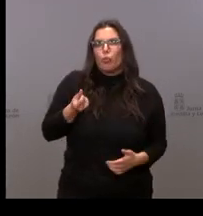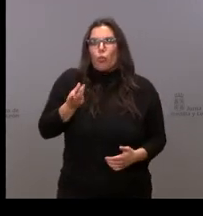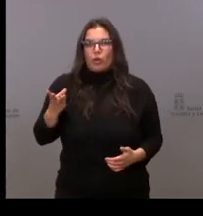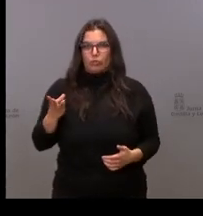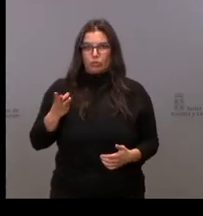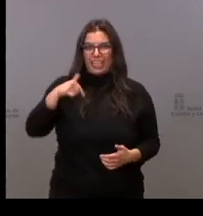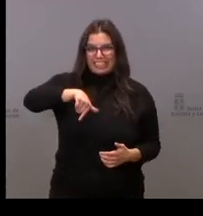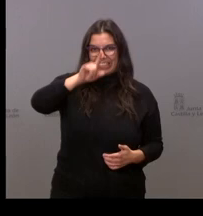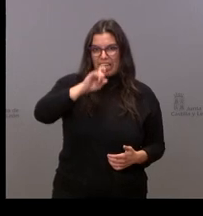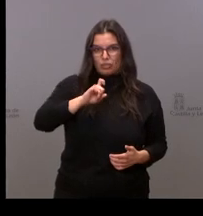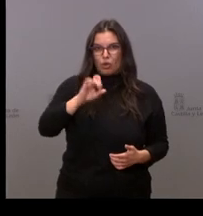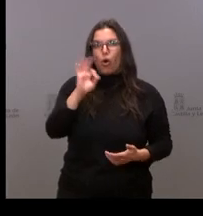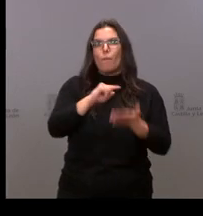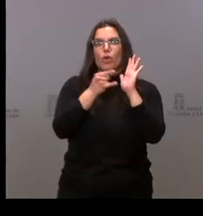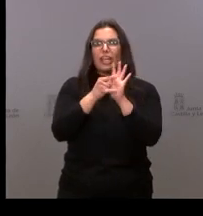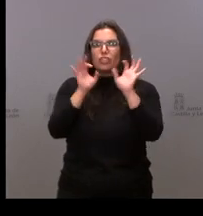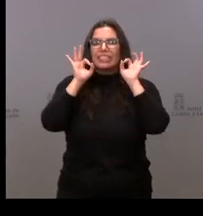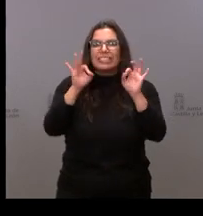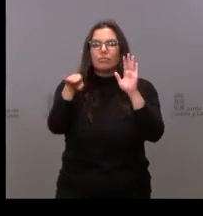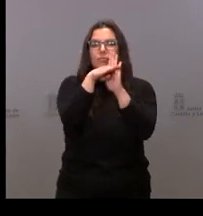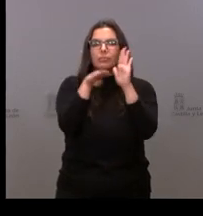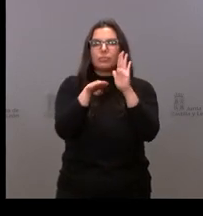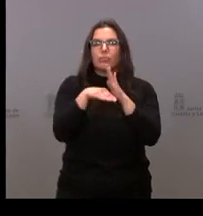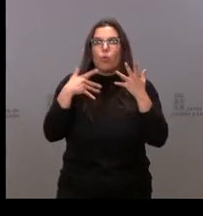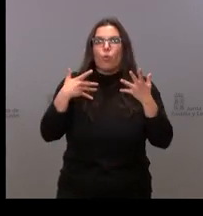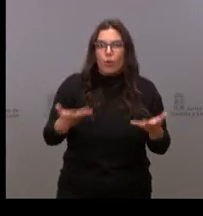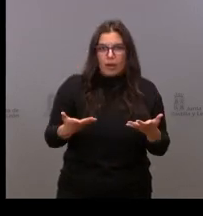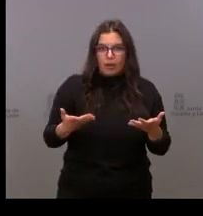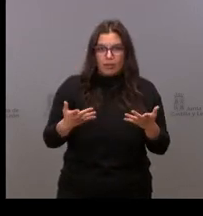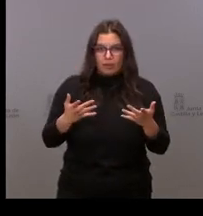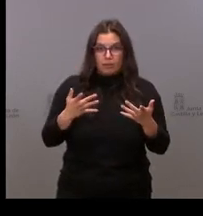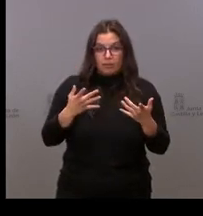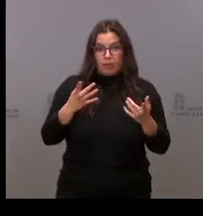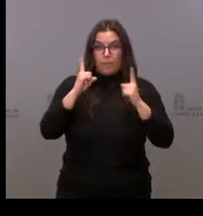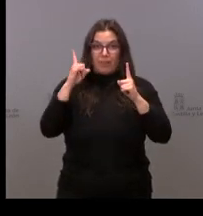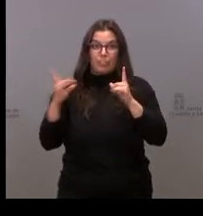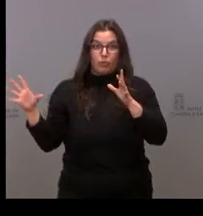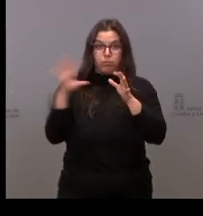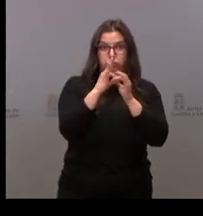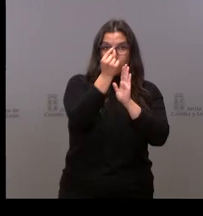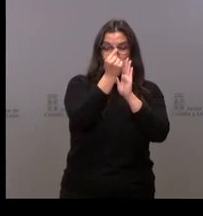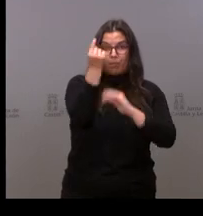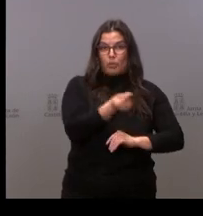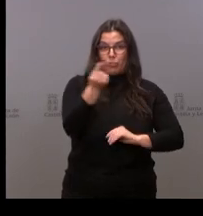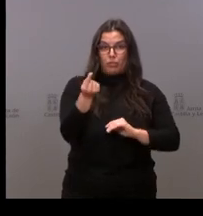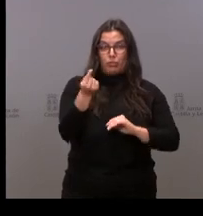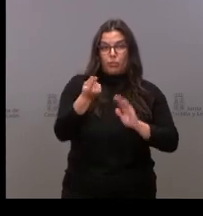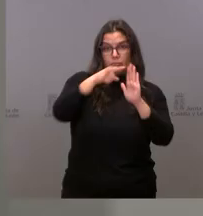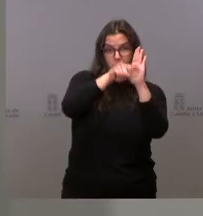año o qué proyectos en concreto son los que se impulsan y están previstos para los presupuestos de 2022. Muchas gracias.